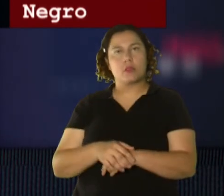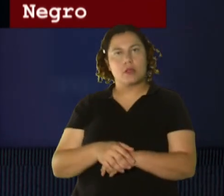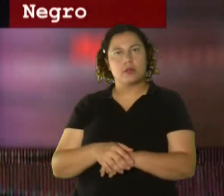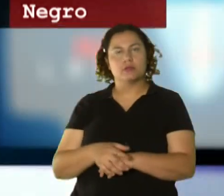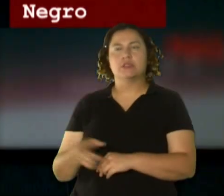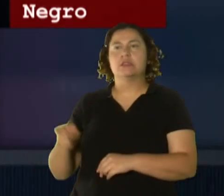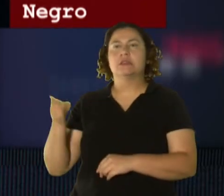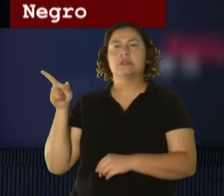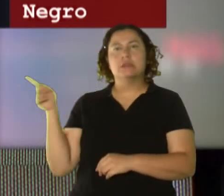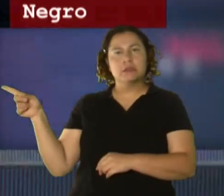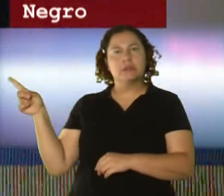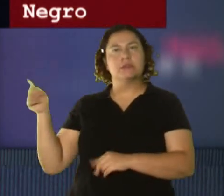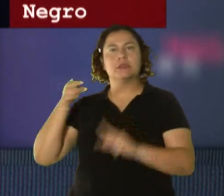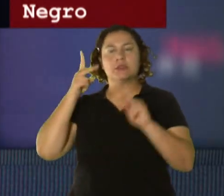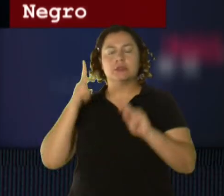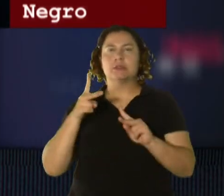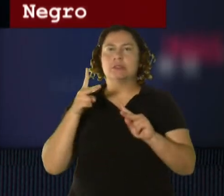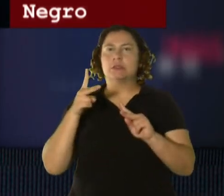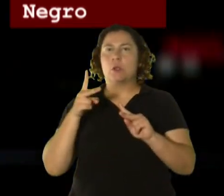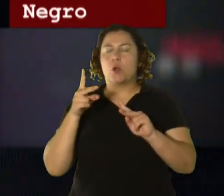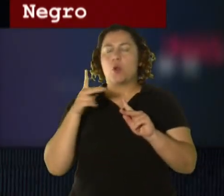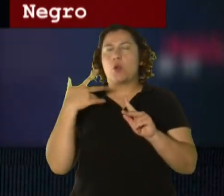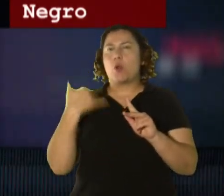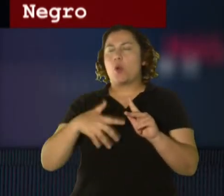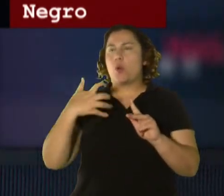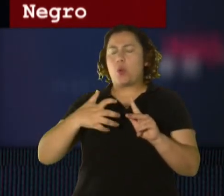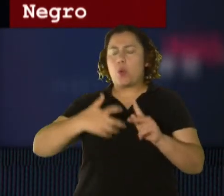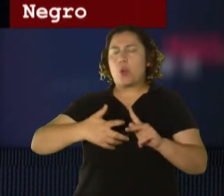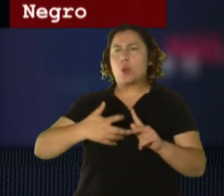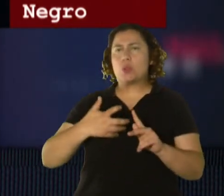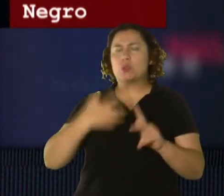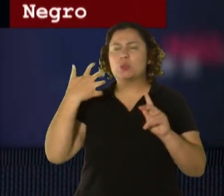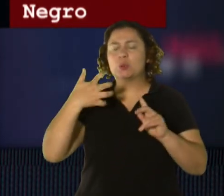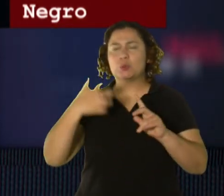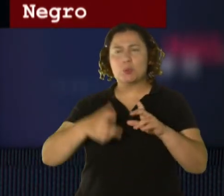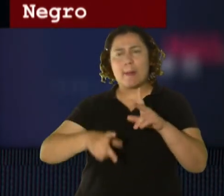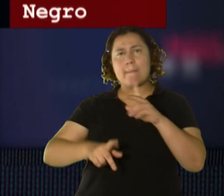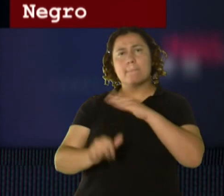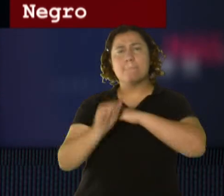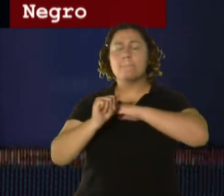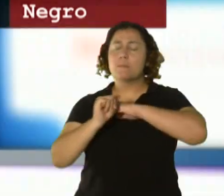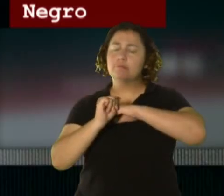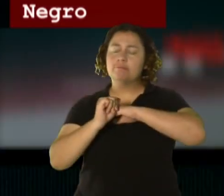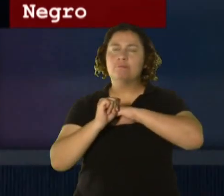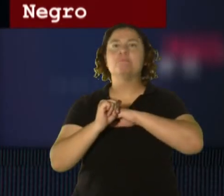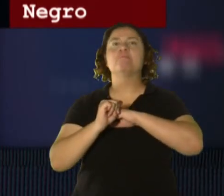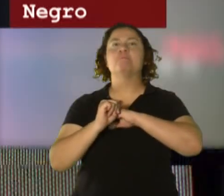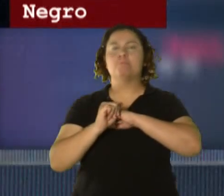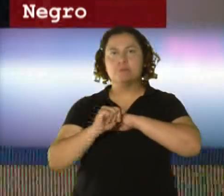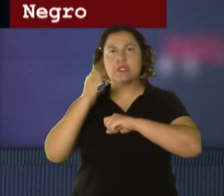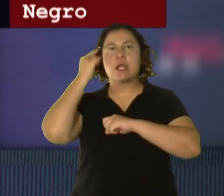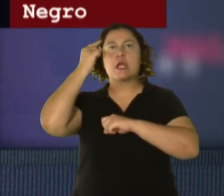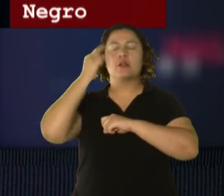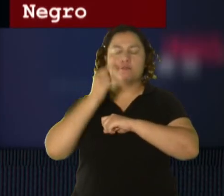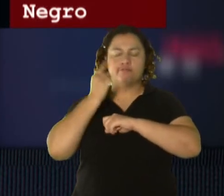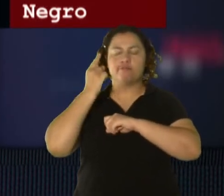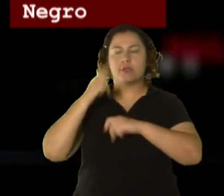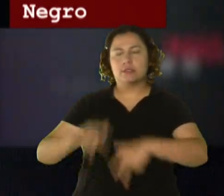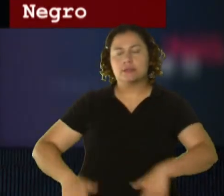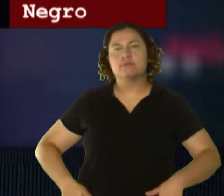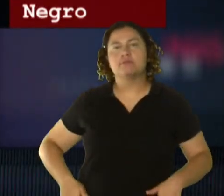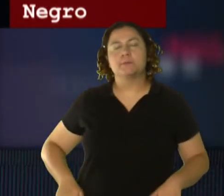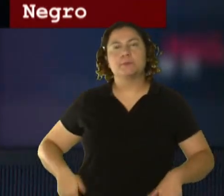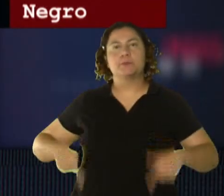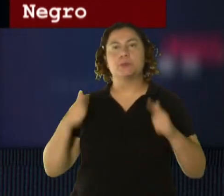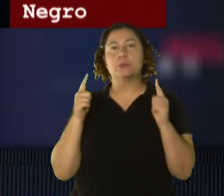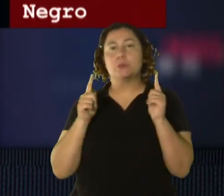sumamente agresiva, peligrosa y se presume fuertemente armada. Todas